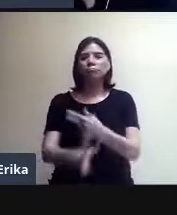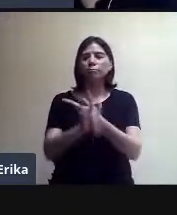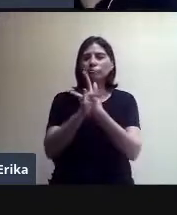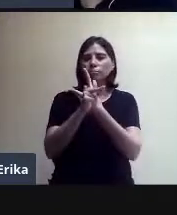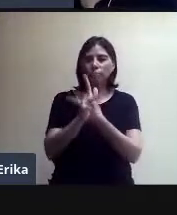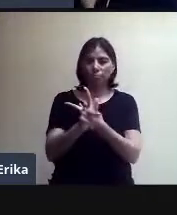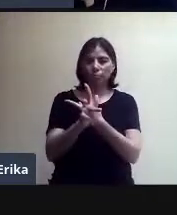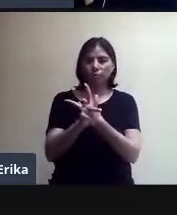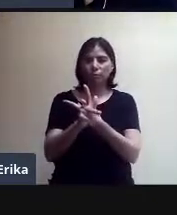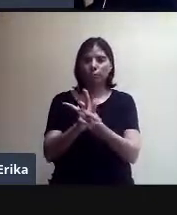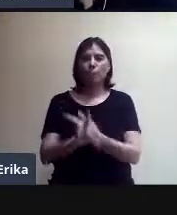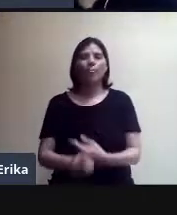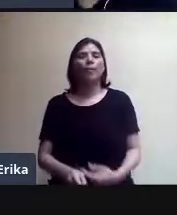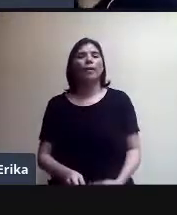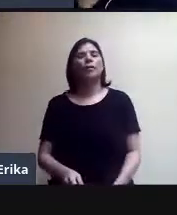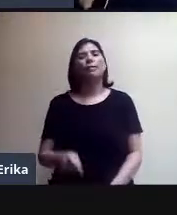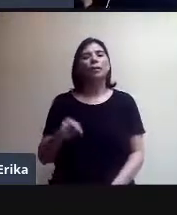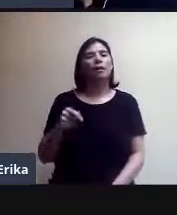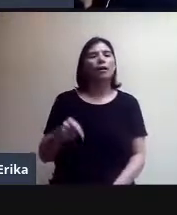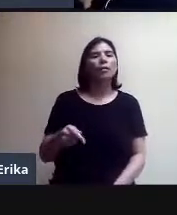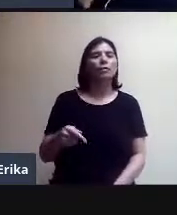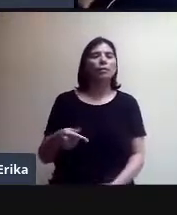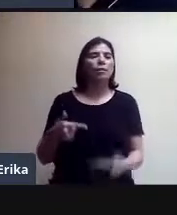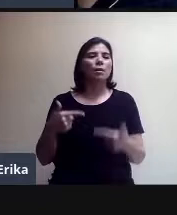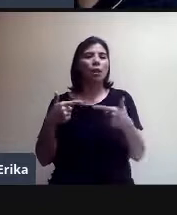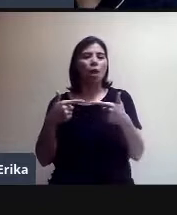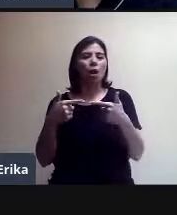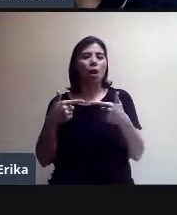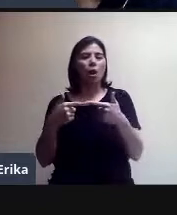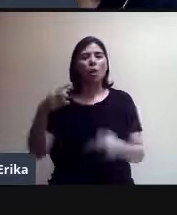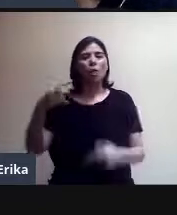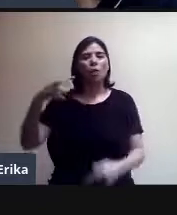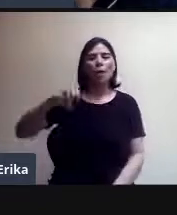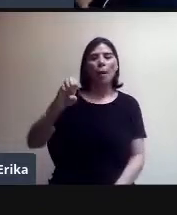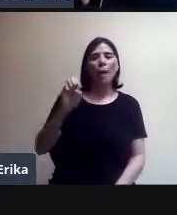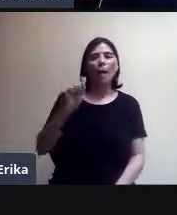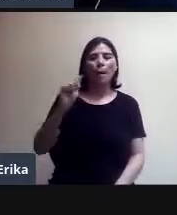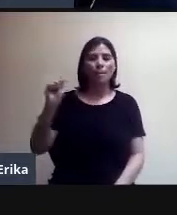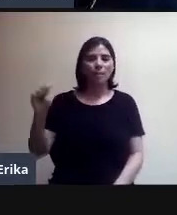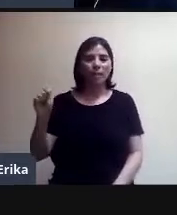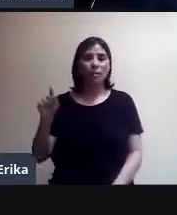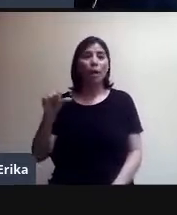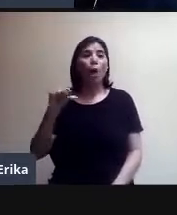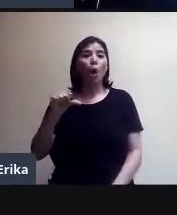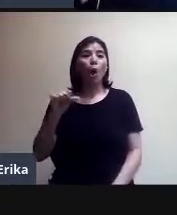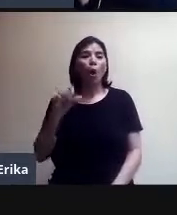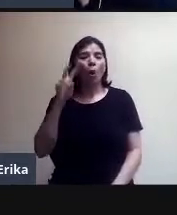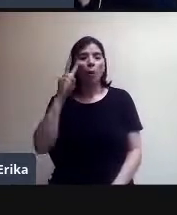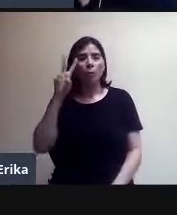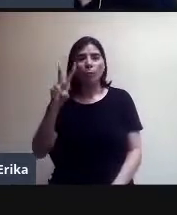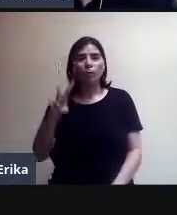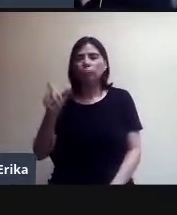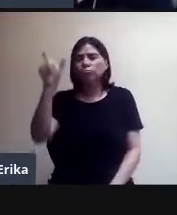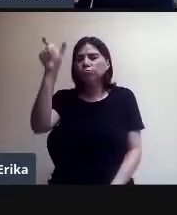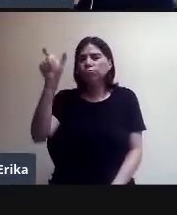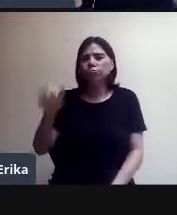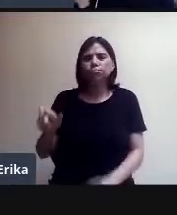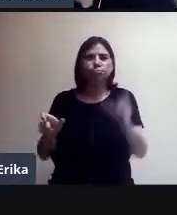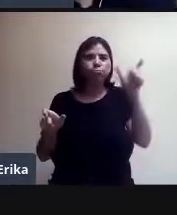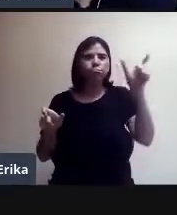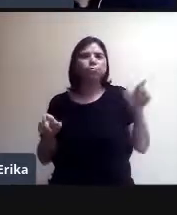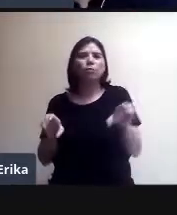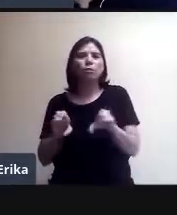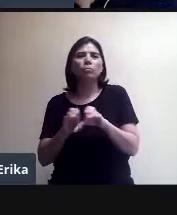esa herramienta es el app de Google Meet. El día de hoy vamos a ver sus características. Y luego, pues, vamos a ver cómo ingresamos,